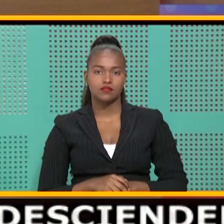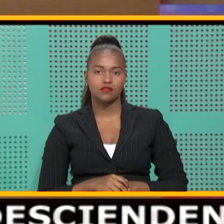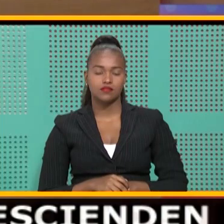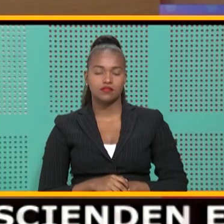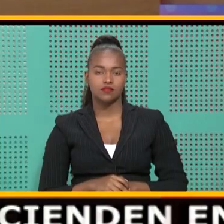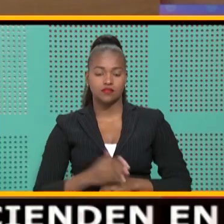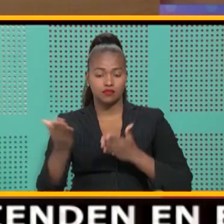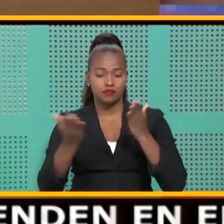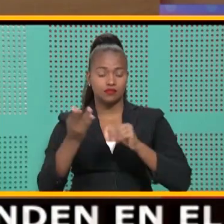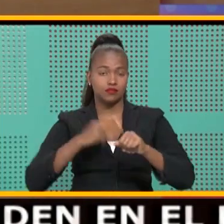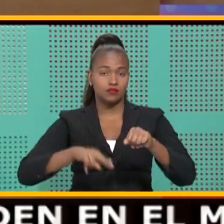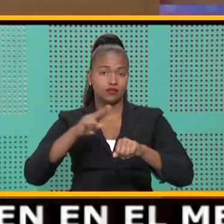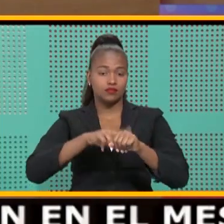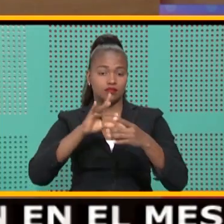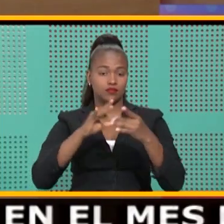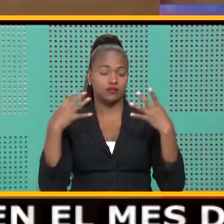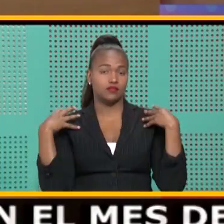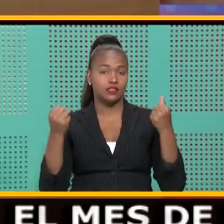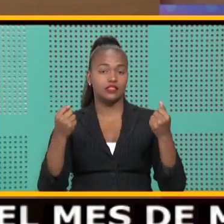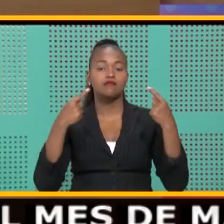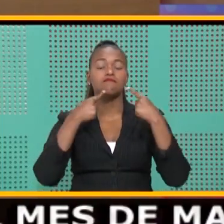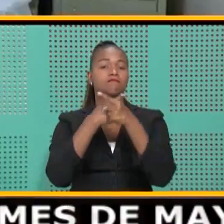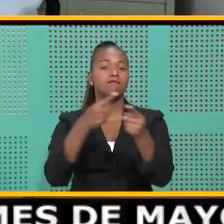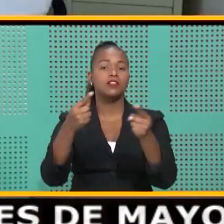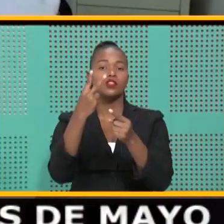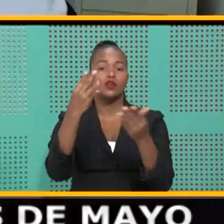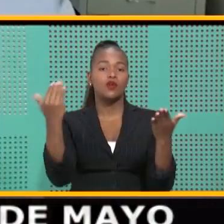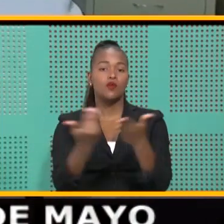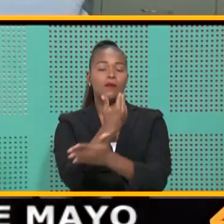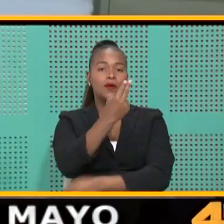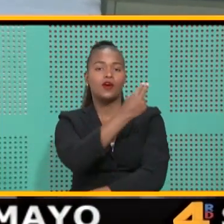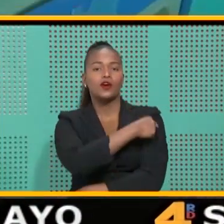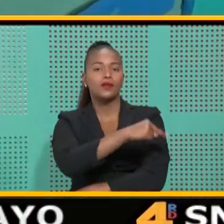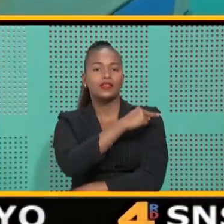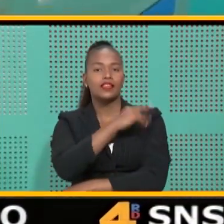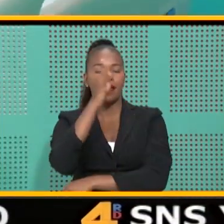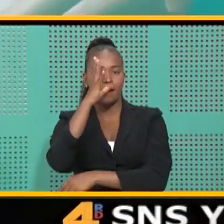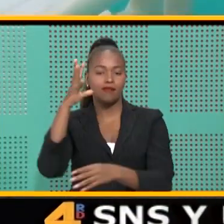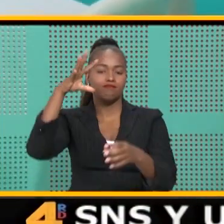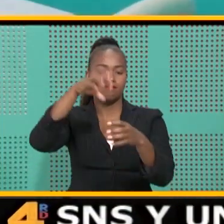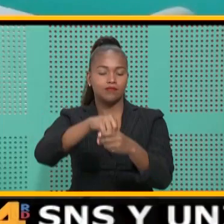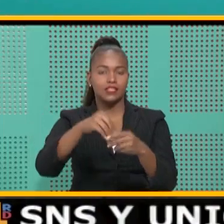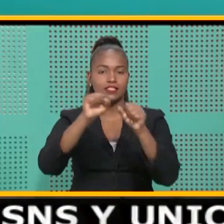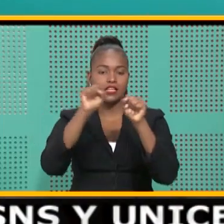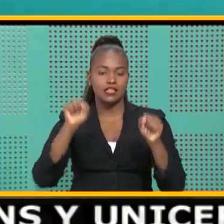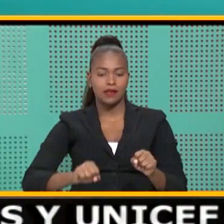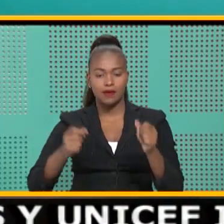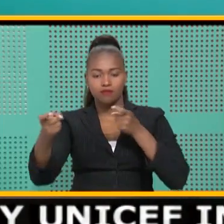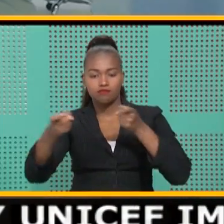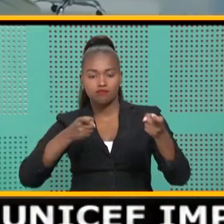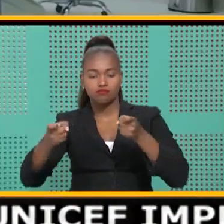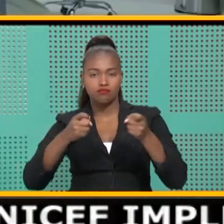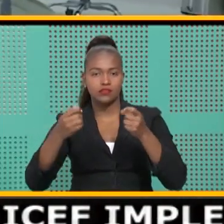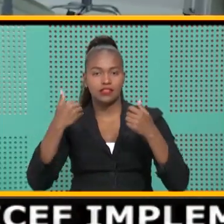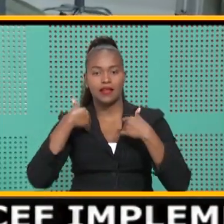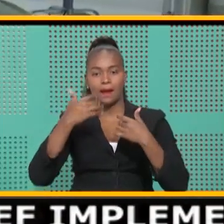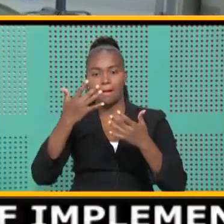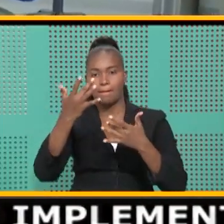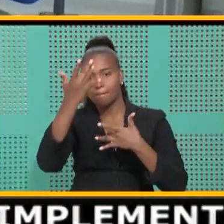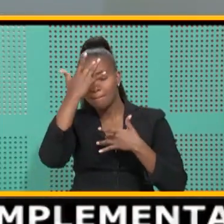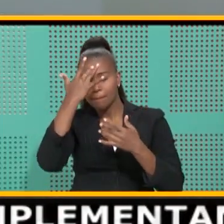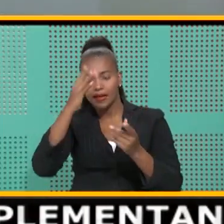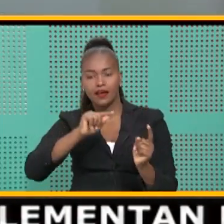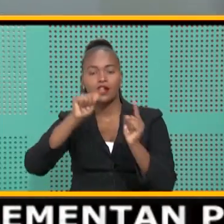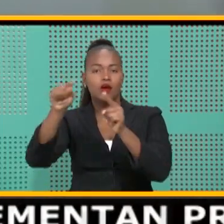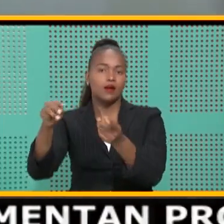El Servicio Nacional de Salud anunció que dos nuevos hospitales se integran al sistema de gestión de citas médicas